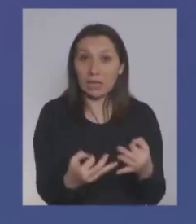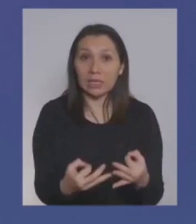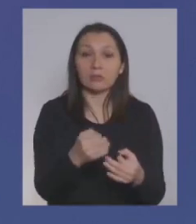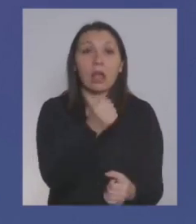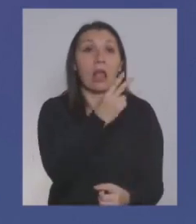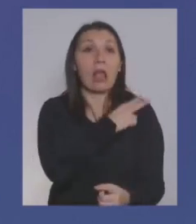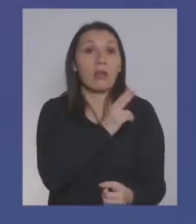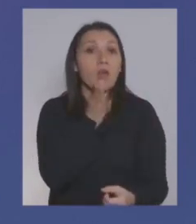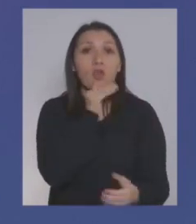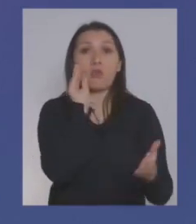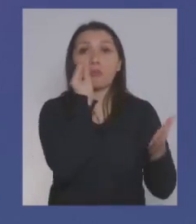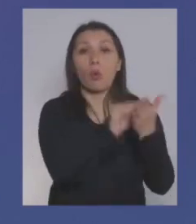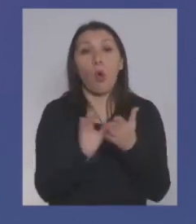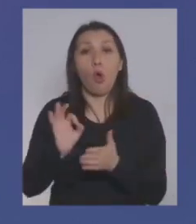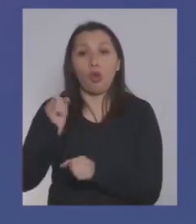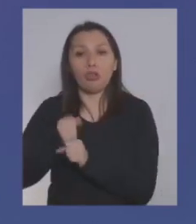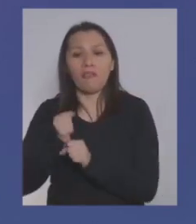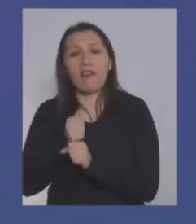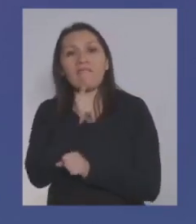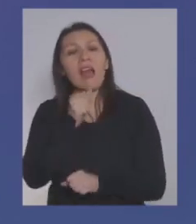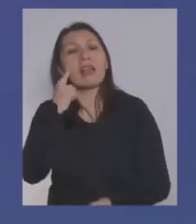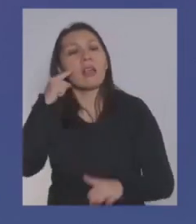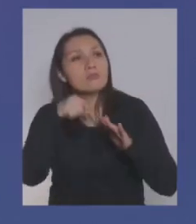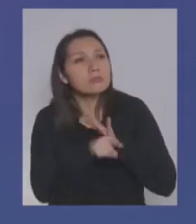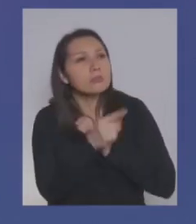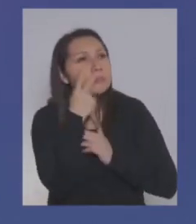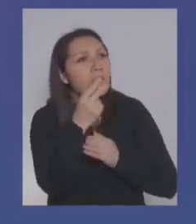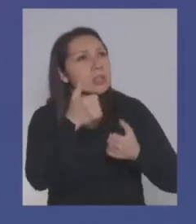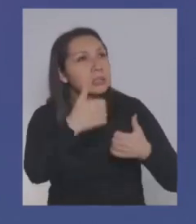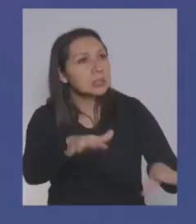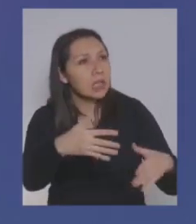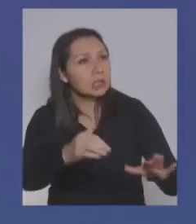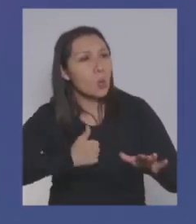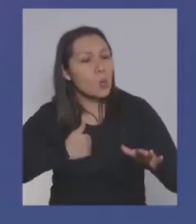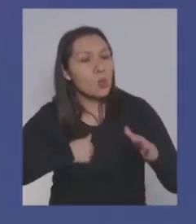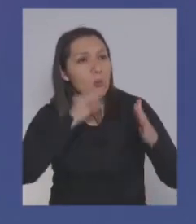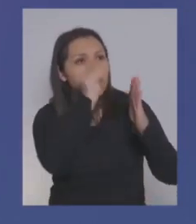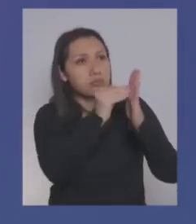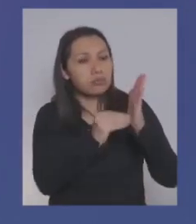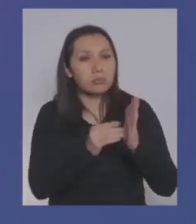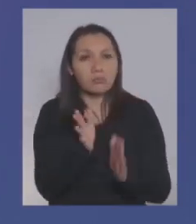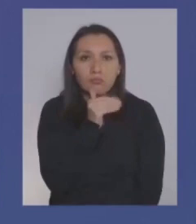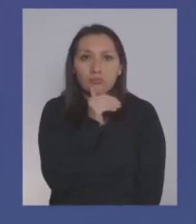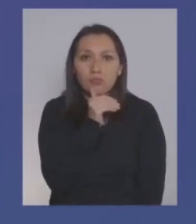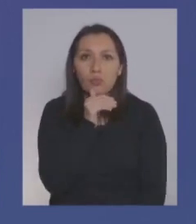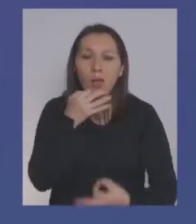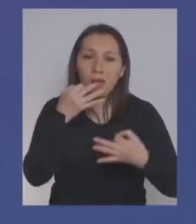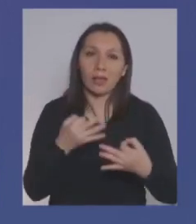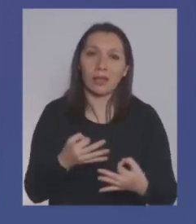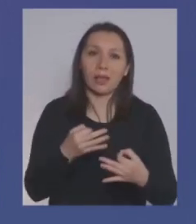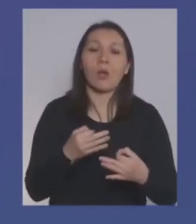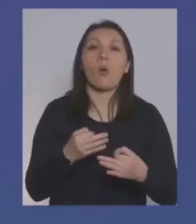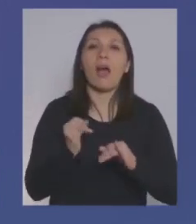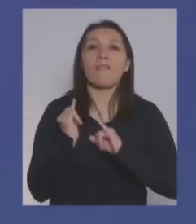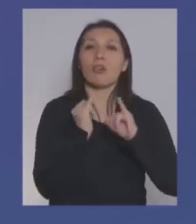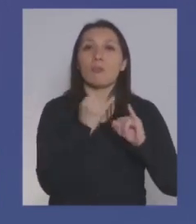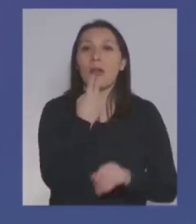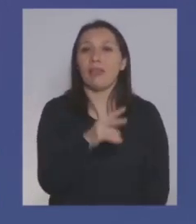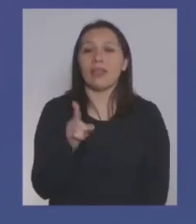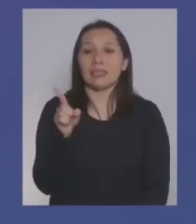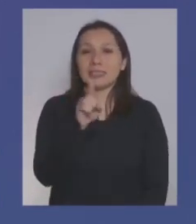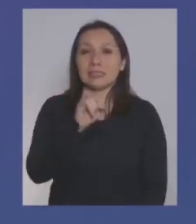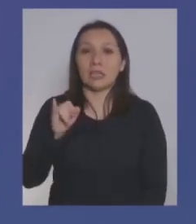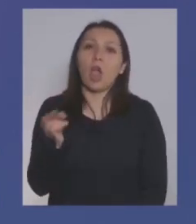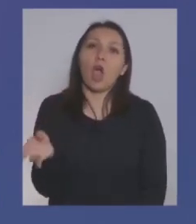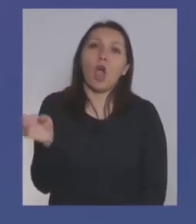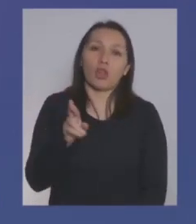el empleador no lo dio, porque el trabajador no lo verificó, no está directamente en la base de datos de impuestos internos, y hubo